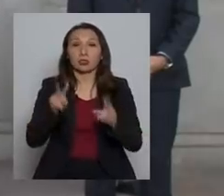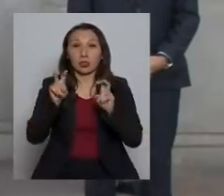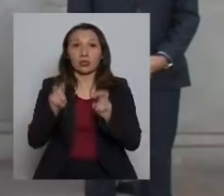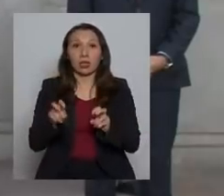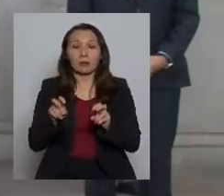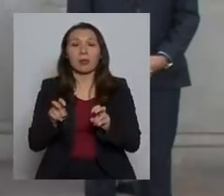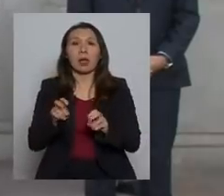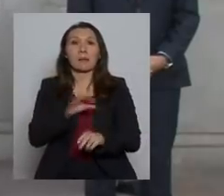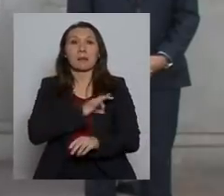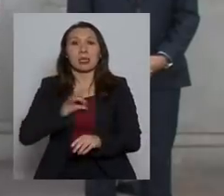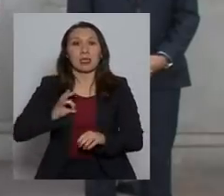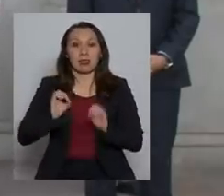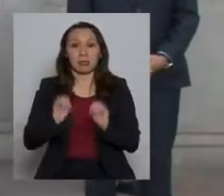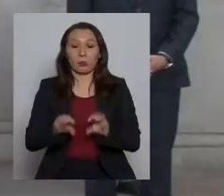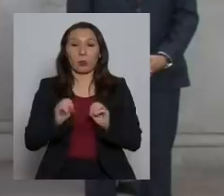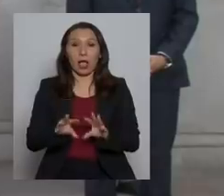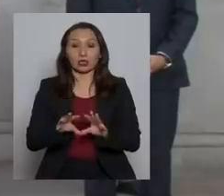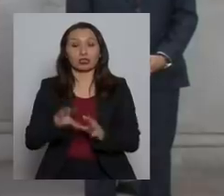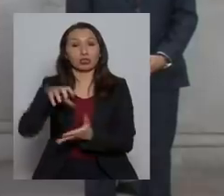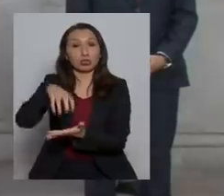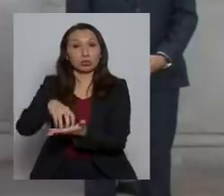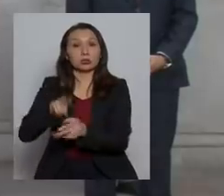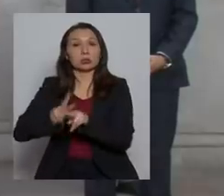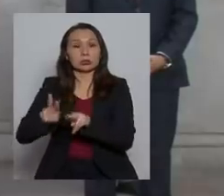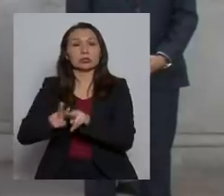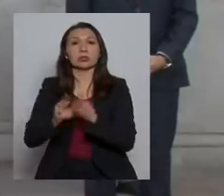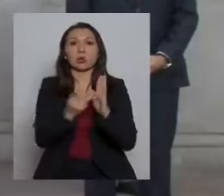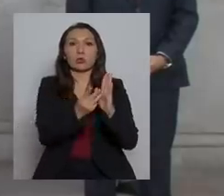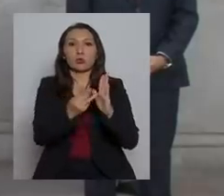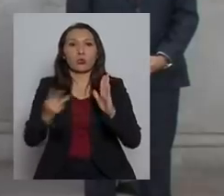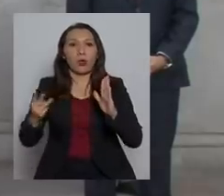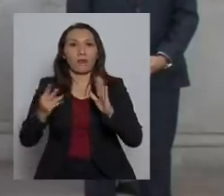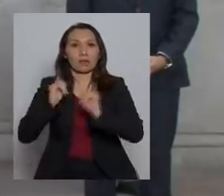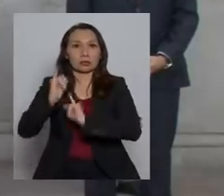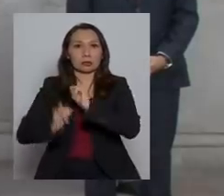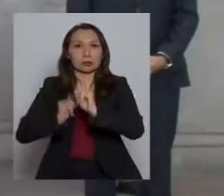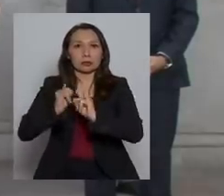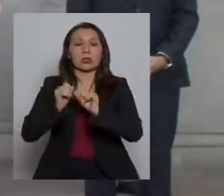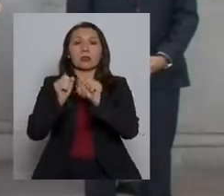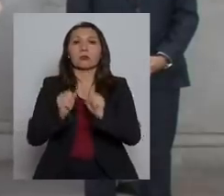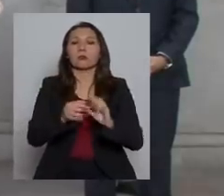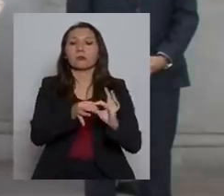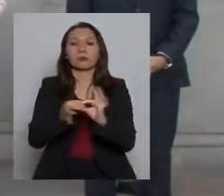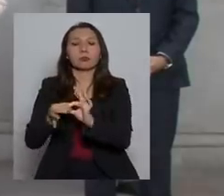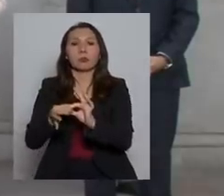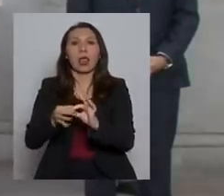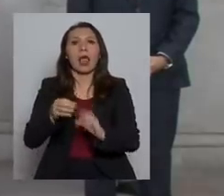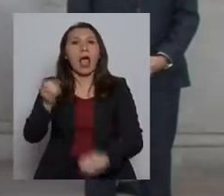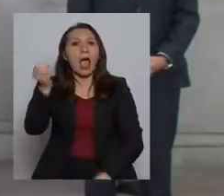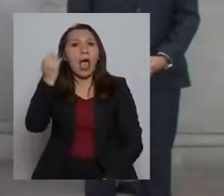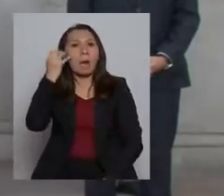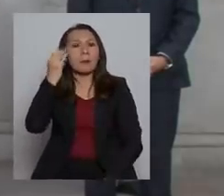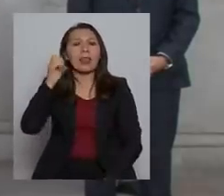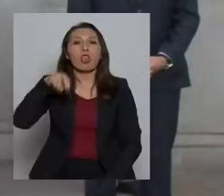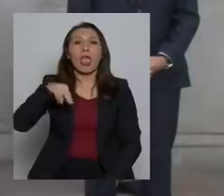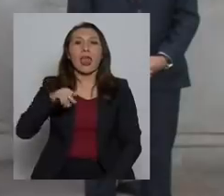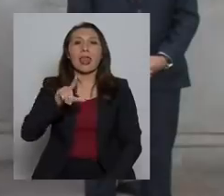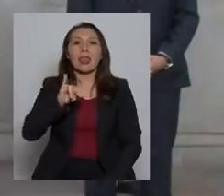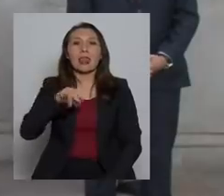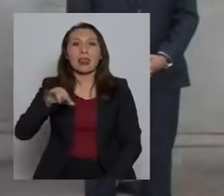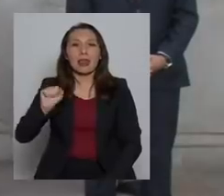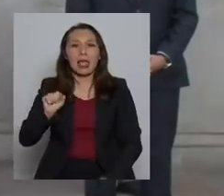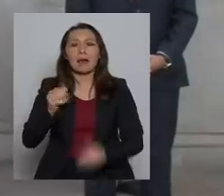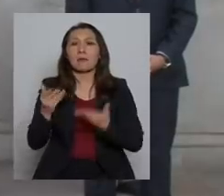el Ministerio de Educación elaboró una plataforma virtual que se denomina Aprendo en Línea,